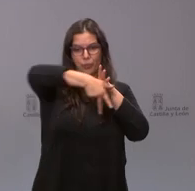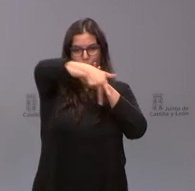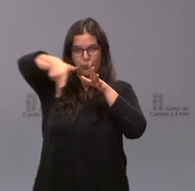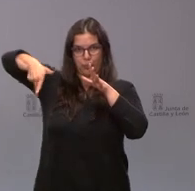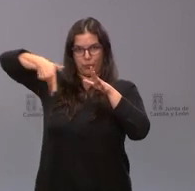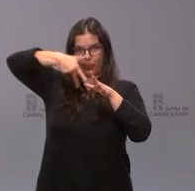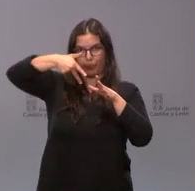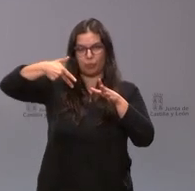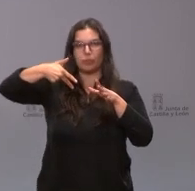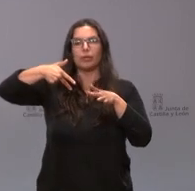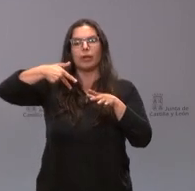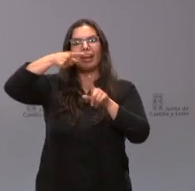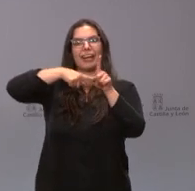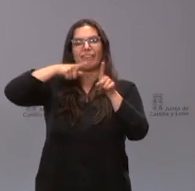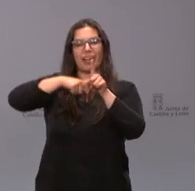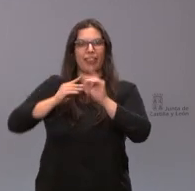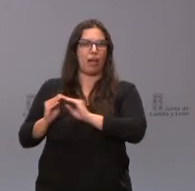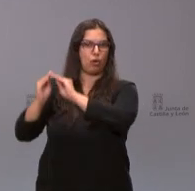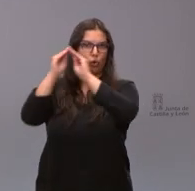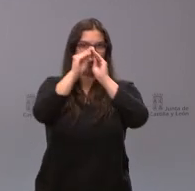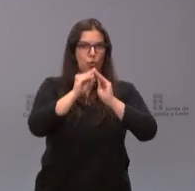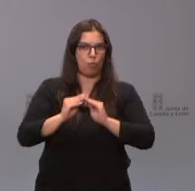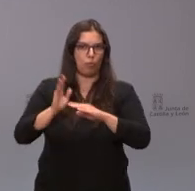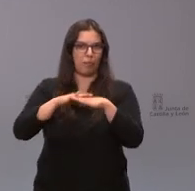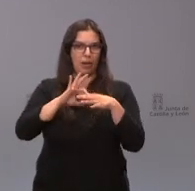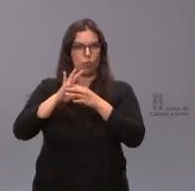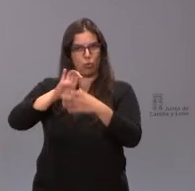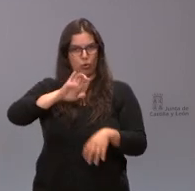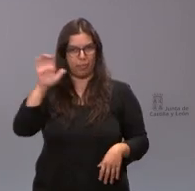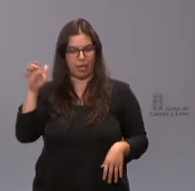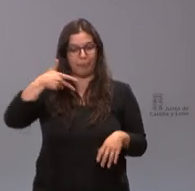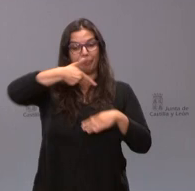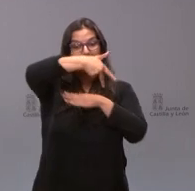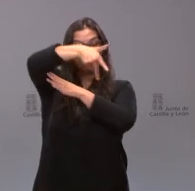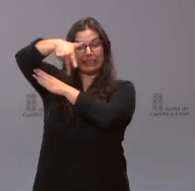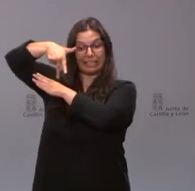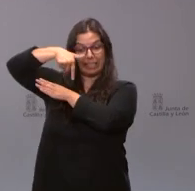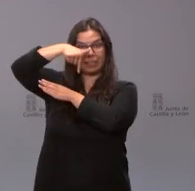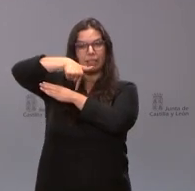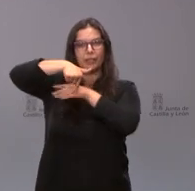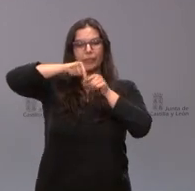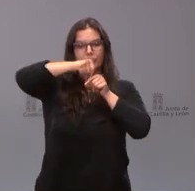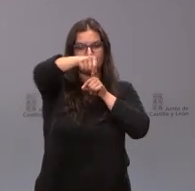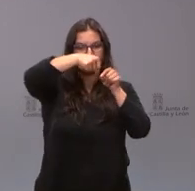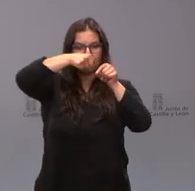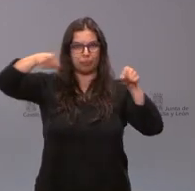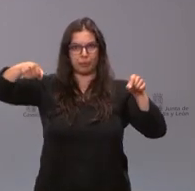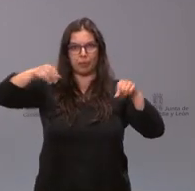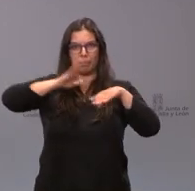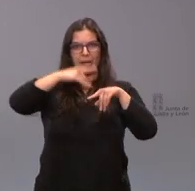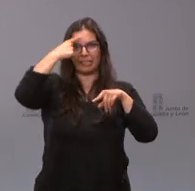referencia común para el ámbito de la Unión Europea lo que hace este sistema es una perimetración